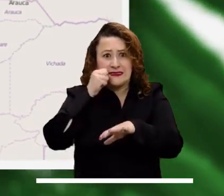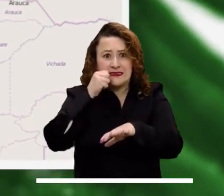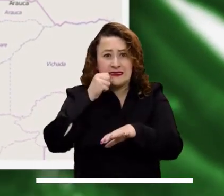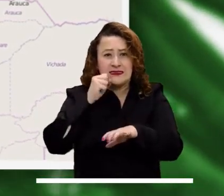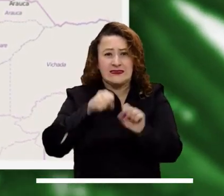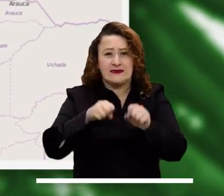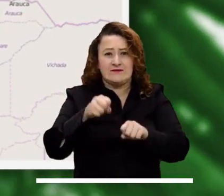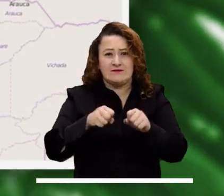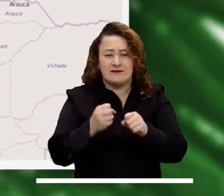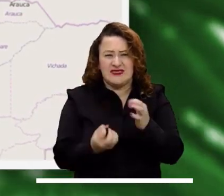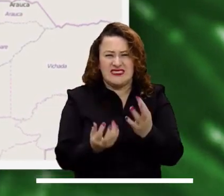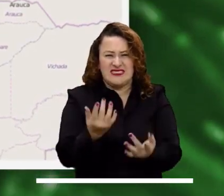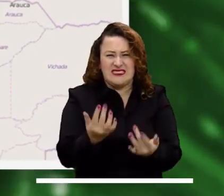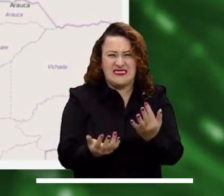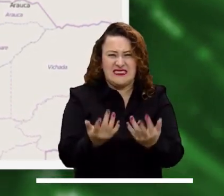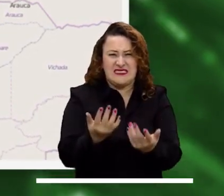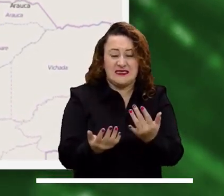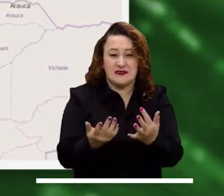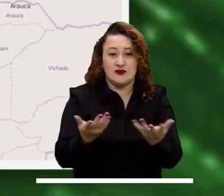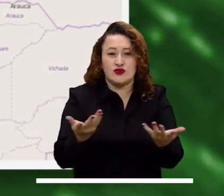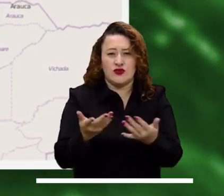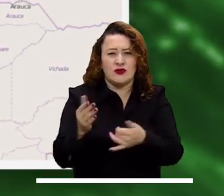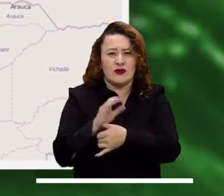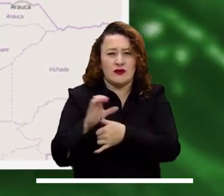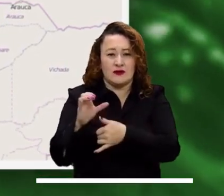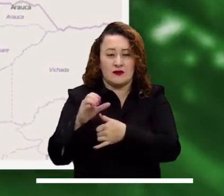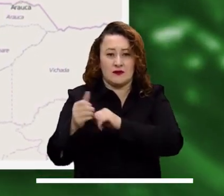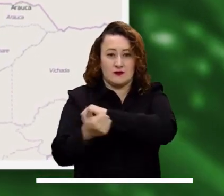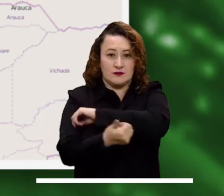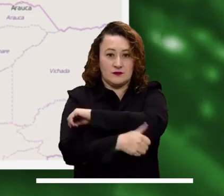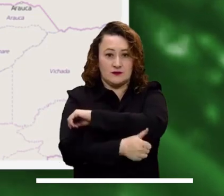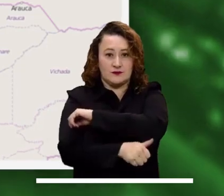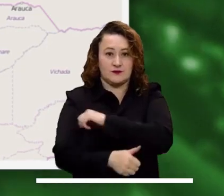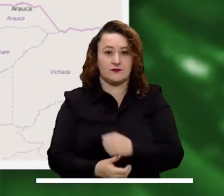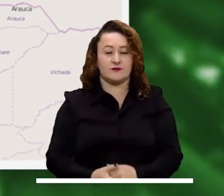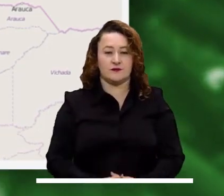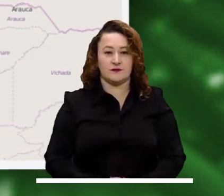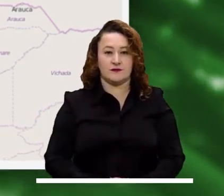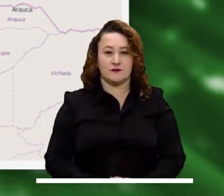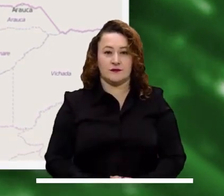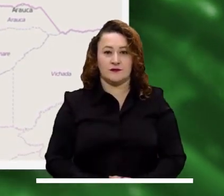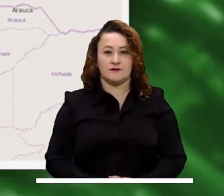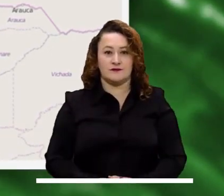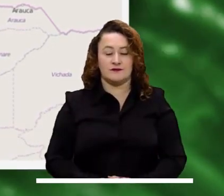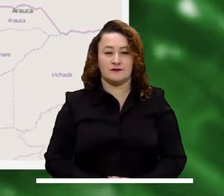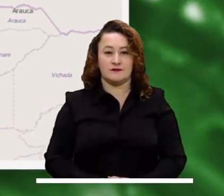Alerta naranja por probabilidad de incendios en el Caribe y en Boyacá.